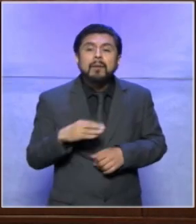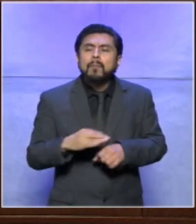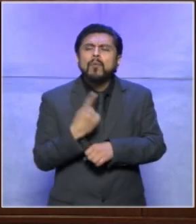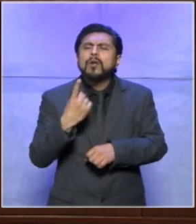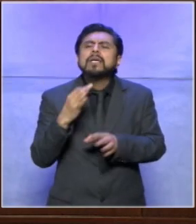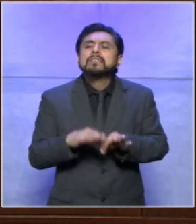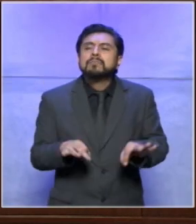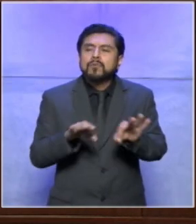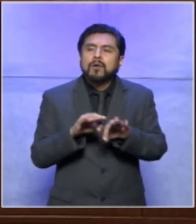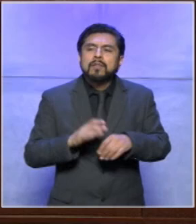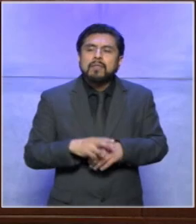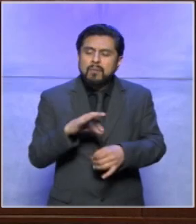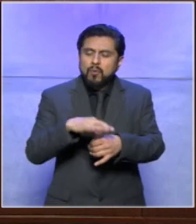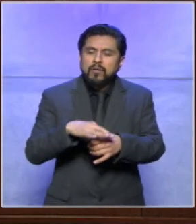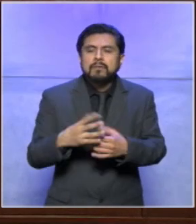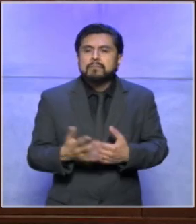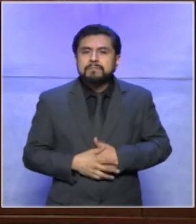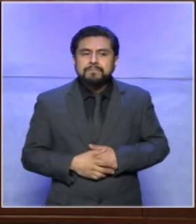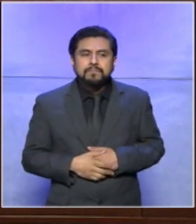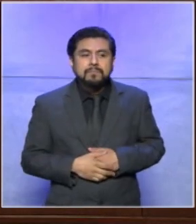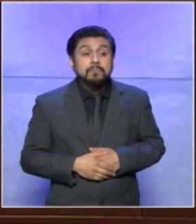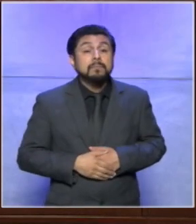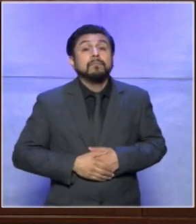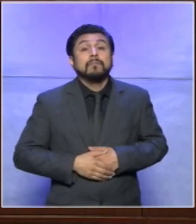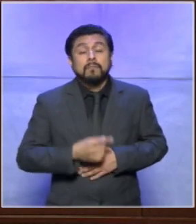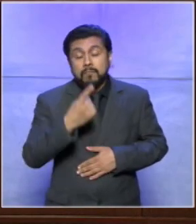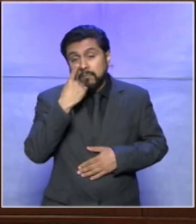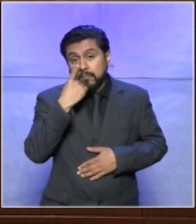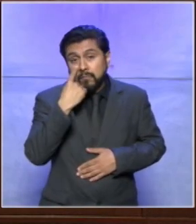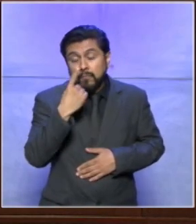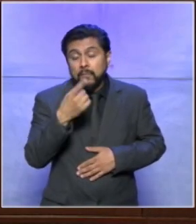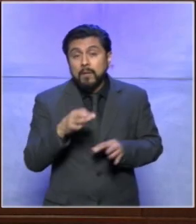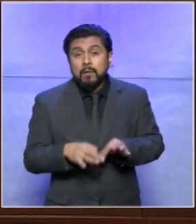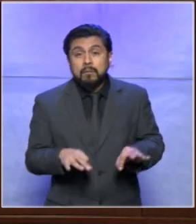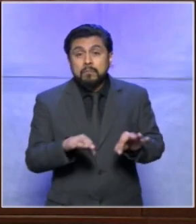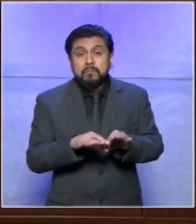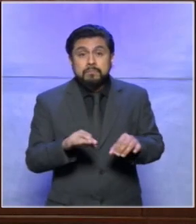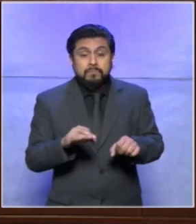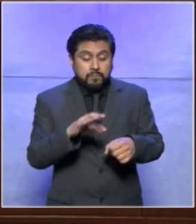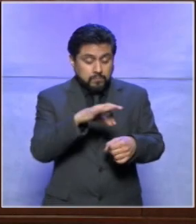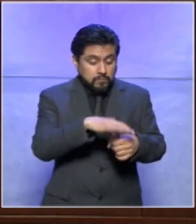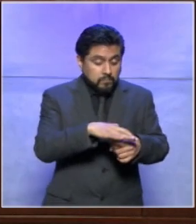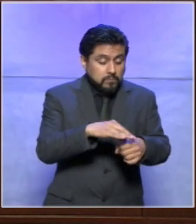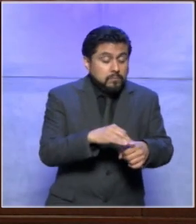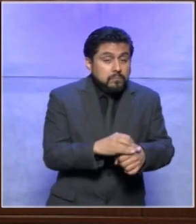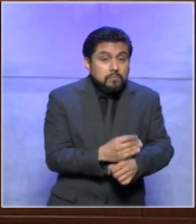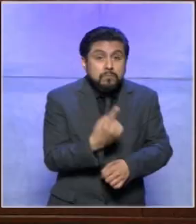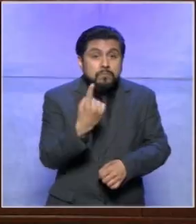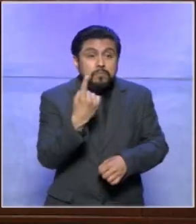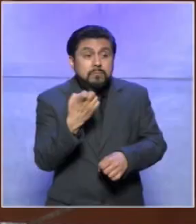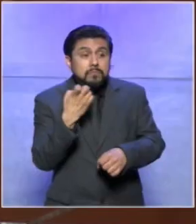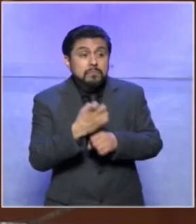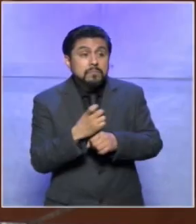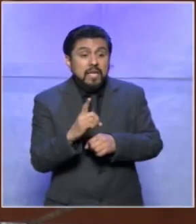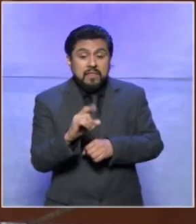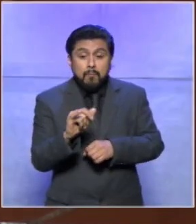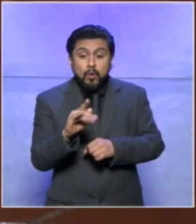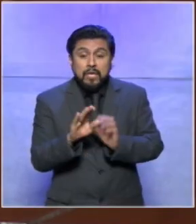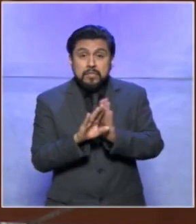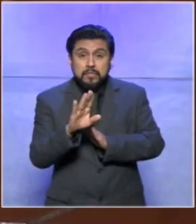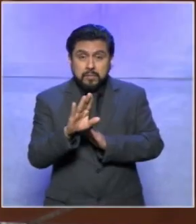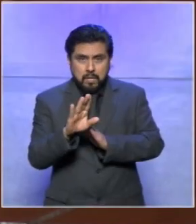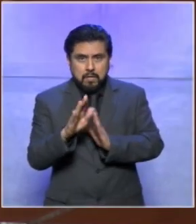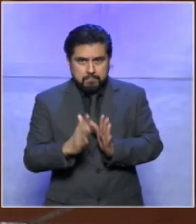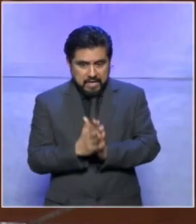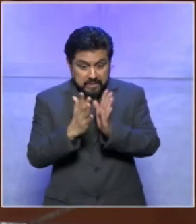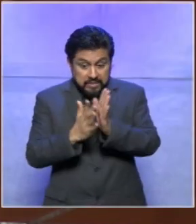a decir por qué es importante es importante porque así se pone a práctica la democracia la y las